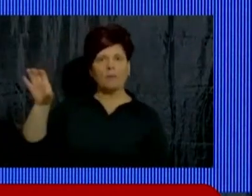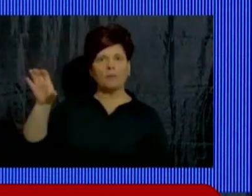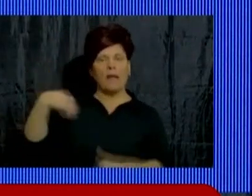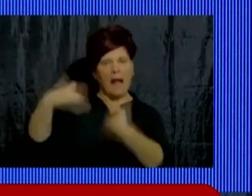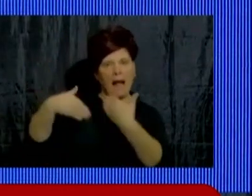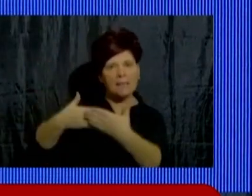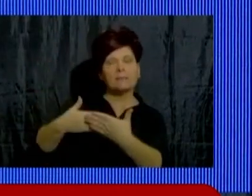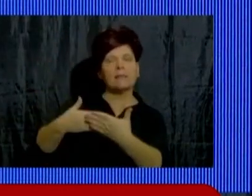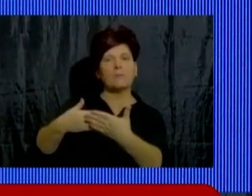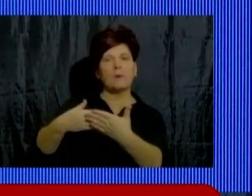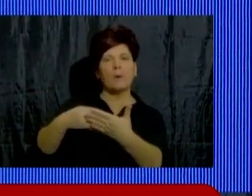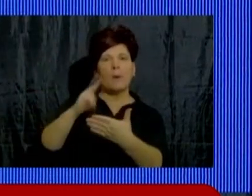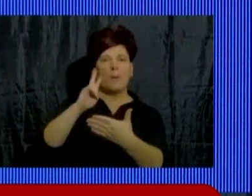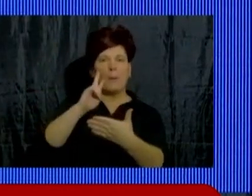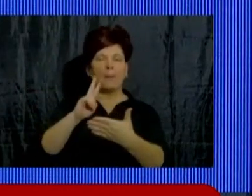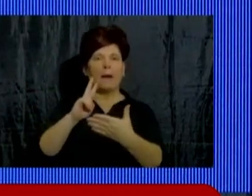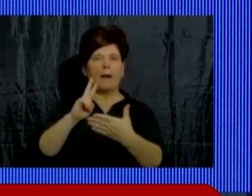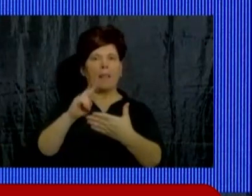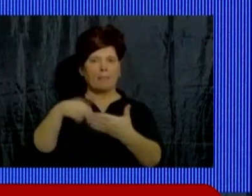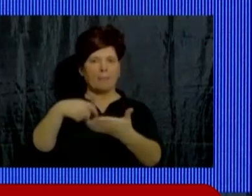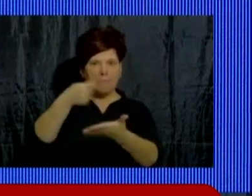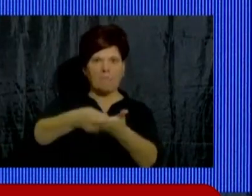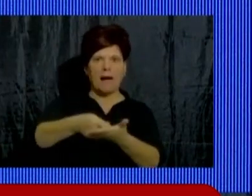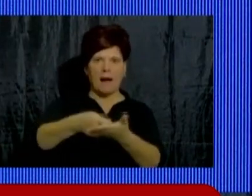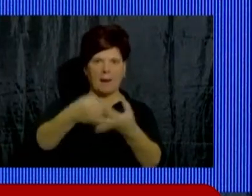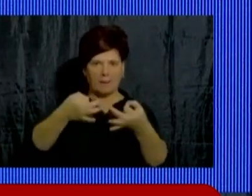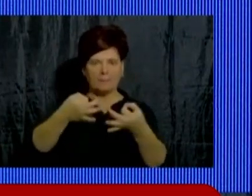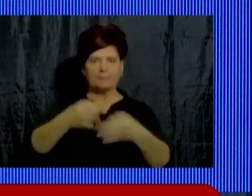para poder dar frente a esta situación.